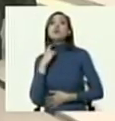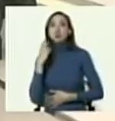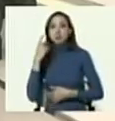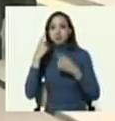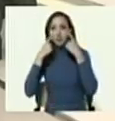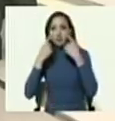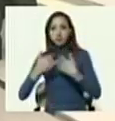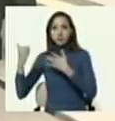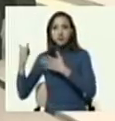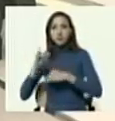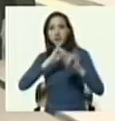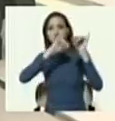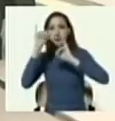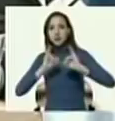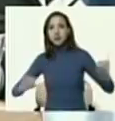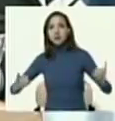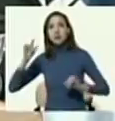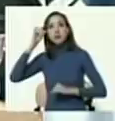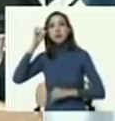feliz mañana, lo escuchamos.